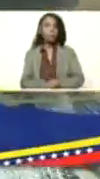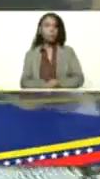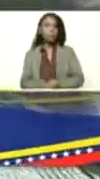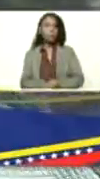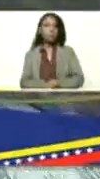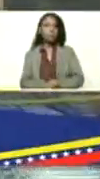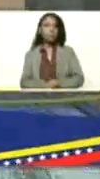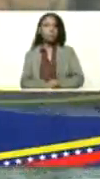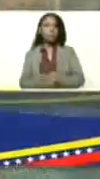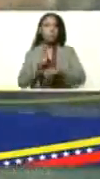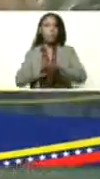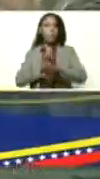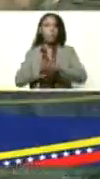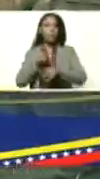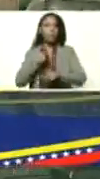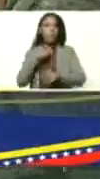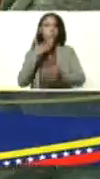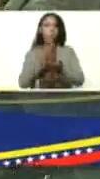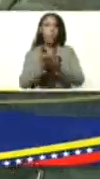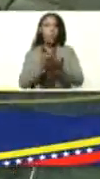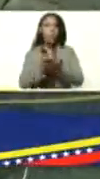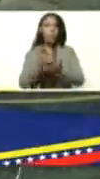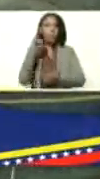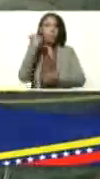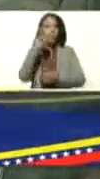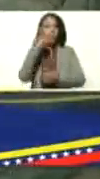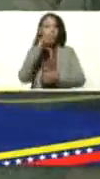por eso yo propuse el sábado Héctor